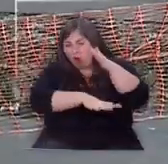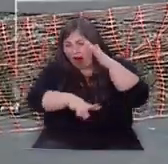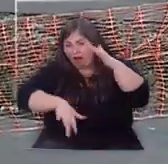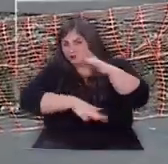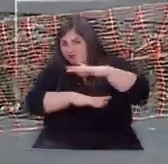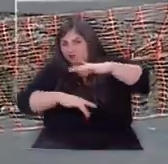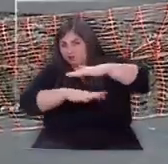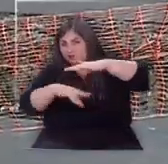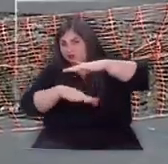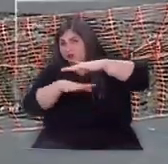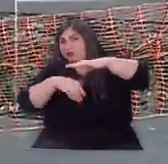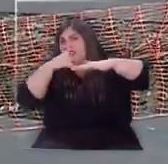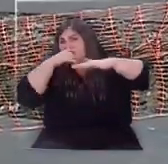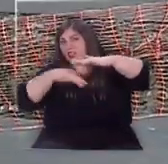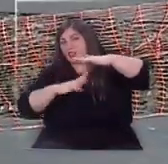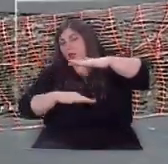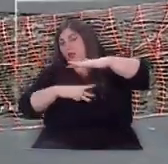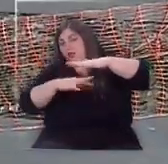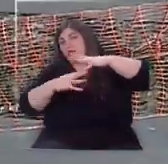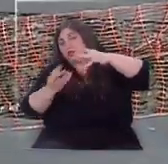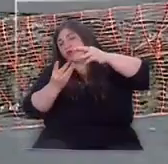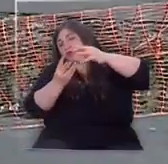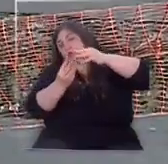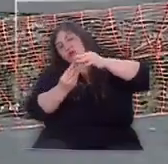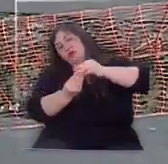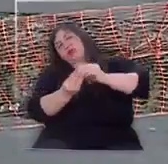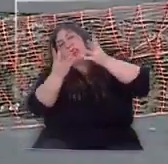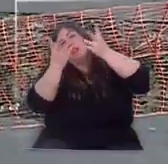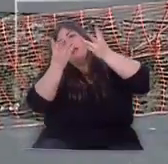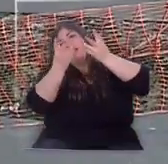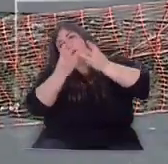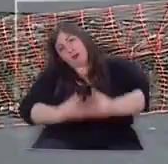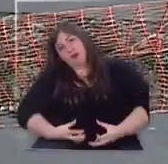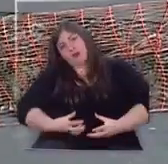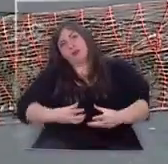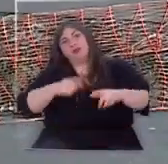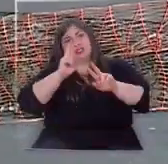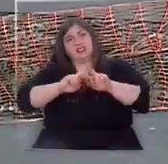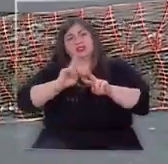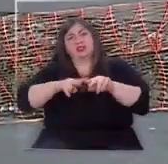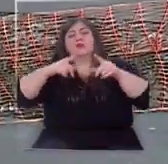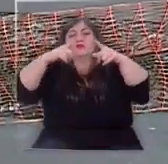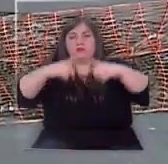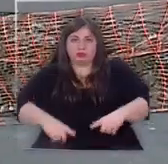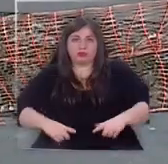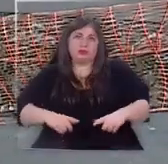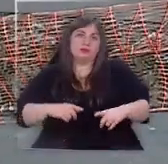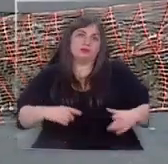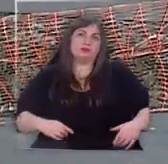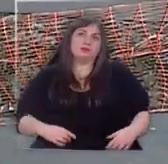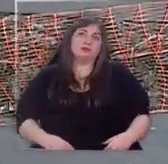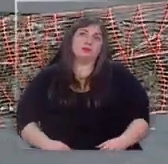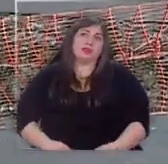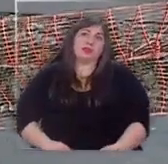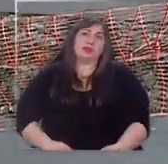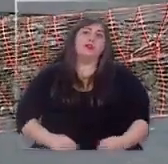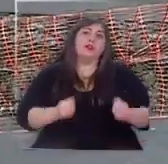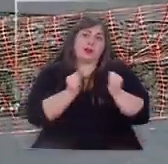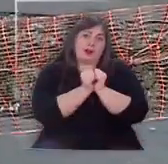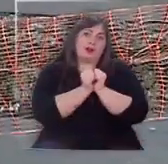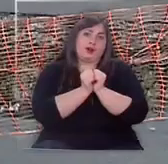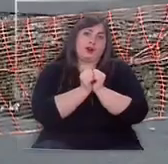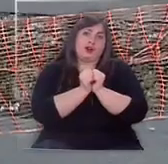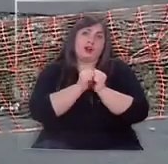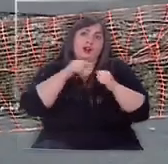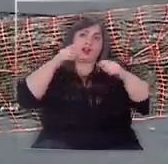tiempo ha ido generando este fenómeno que finaliza finalmente con el